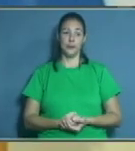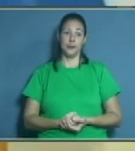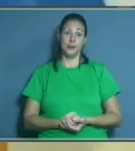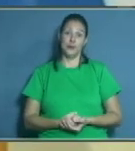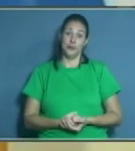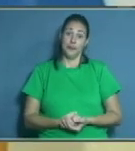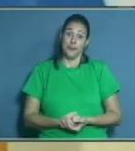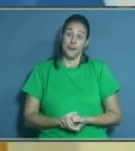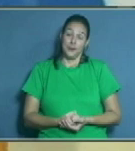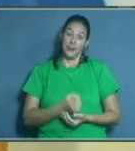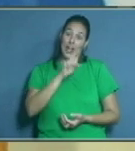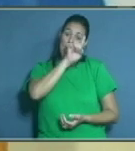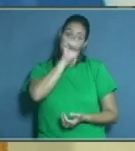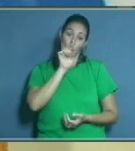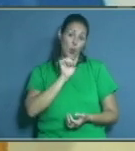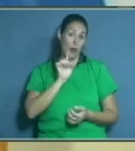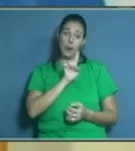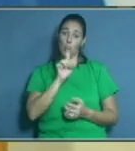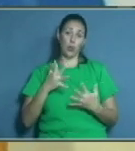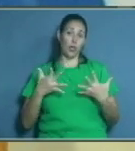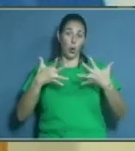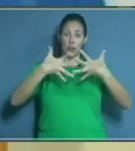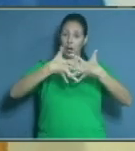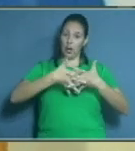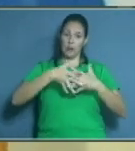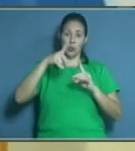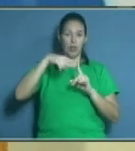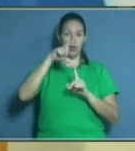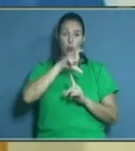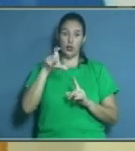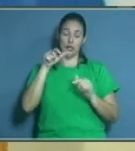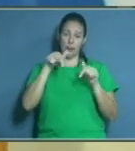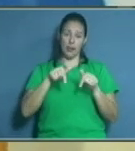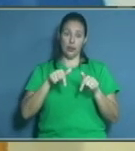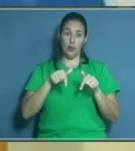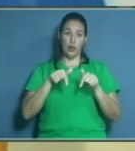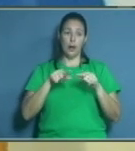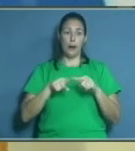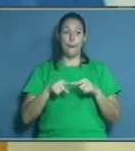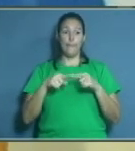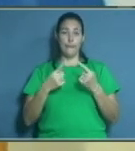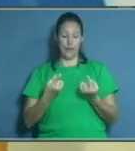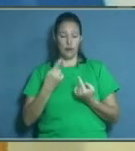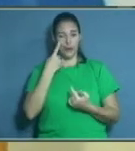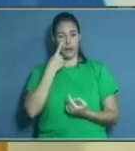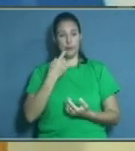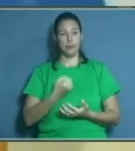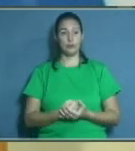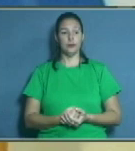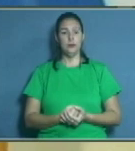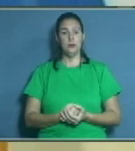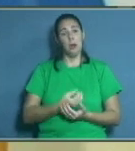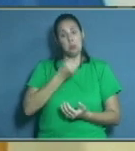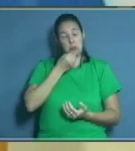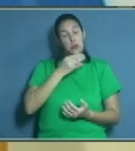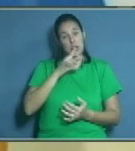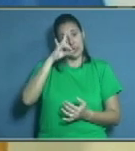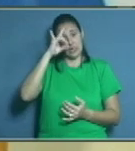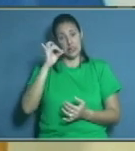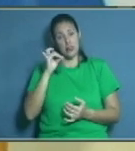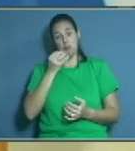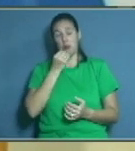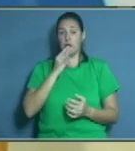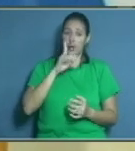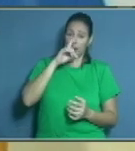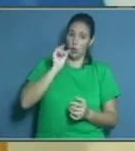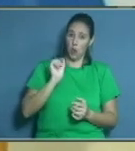Bueno, es una pregunta que realmente se va un poco del tema. Directamente, quizás no, pero recuerden que la caries